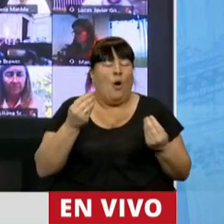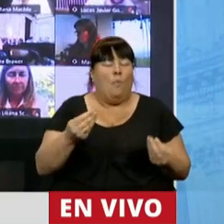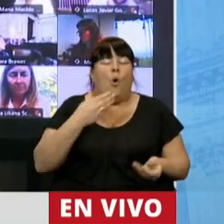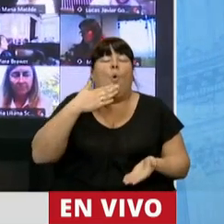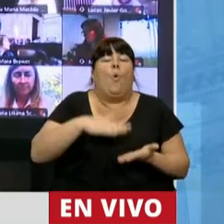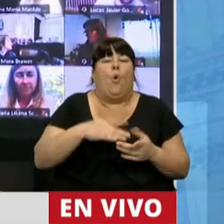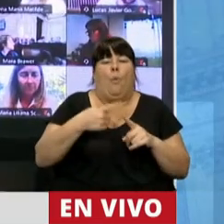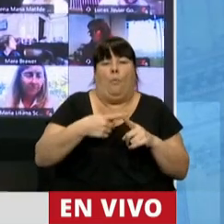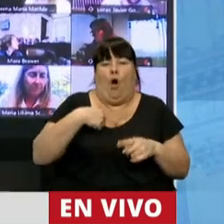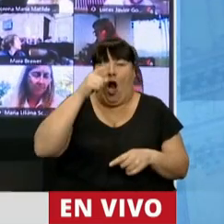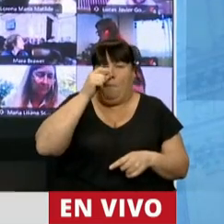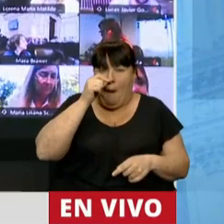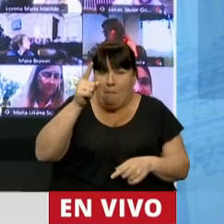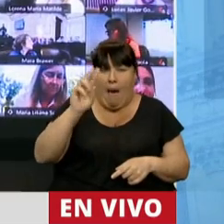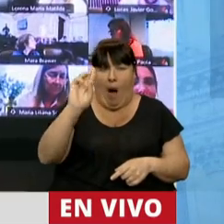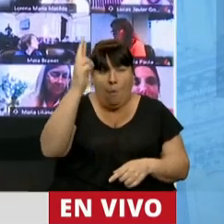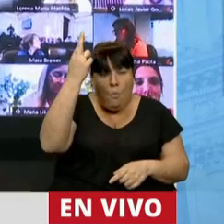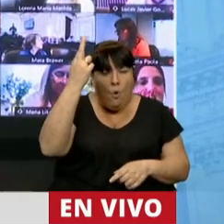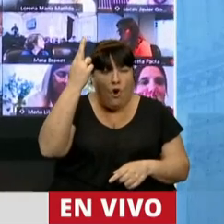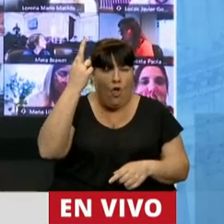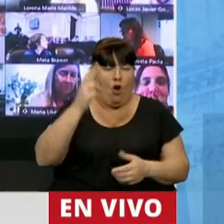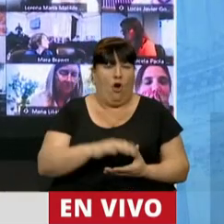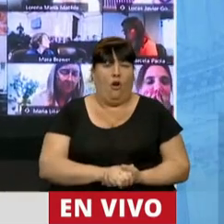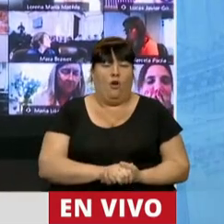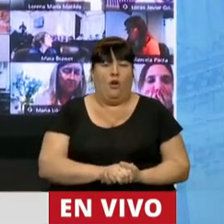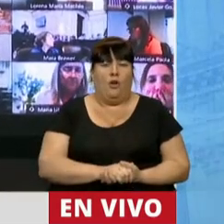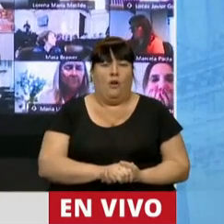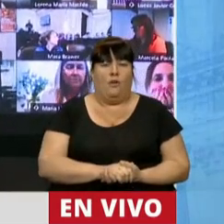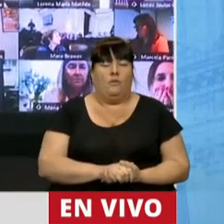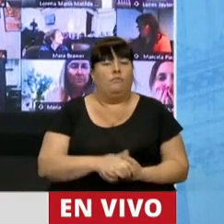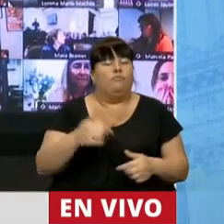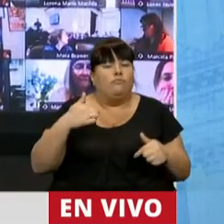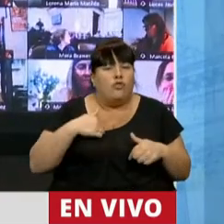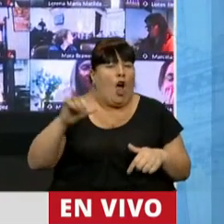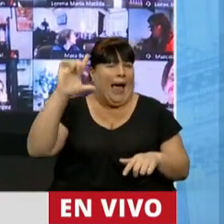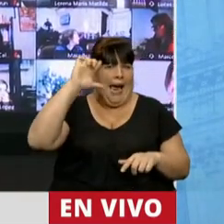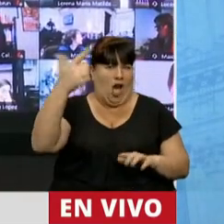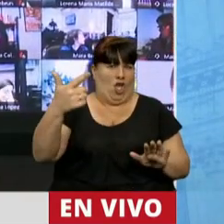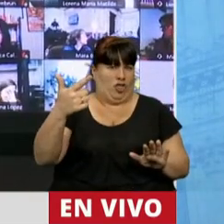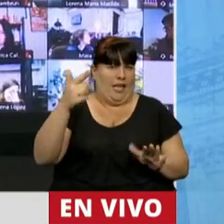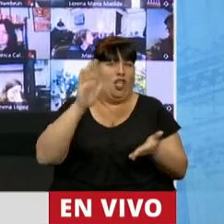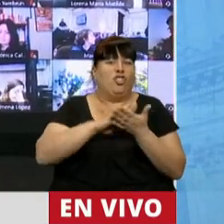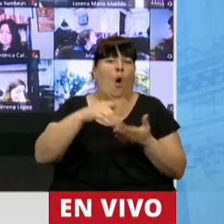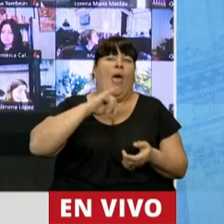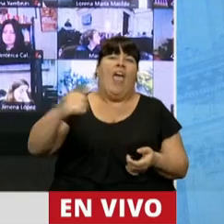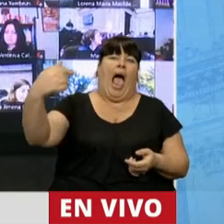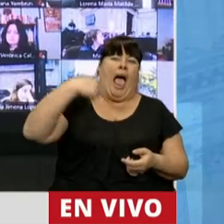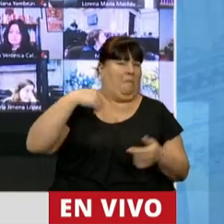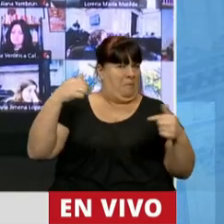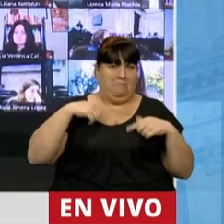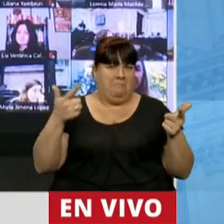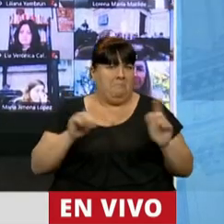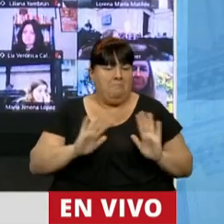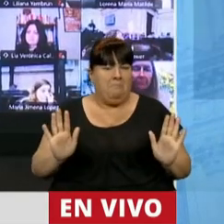juro por la memoria de mi padre, que está en el cielo, que no tengo absolutamente nada que ver con los delitos que se me están imputando.